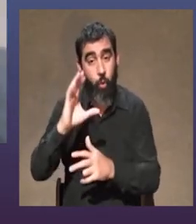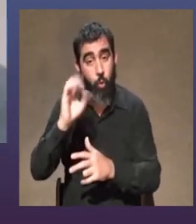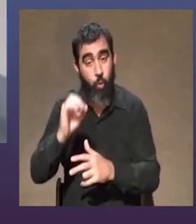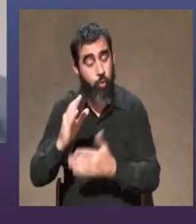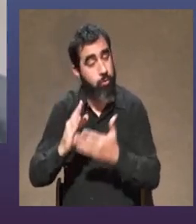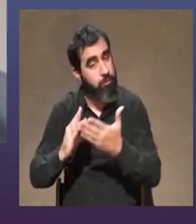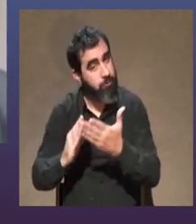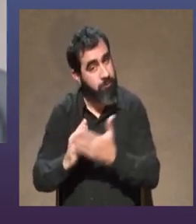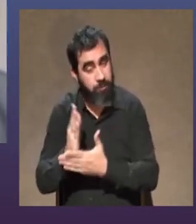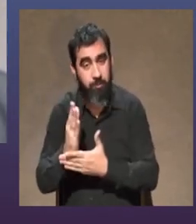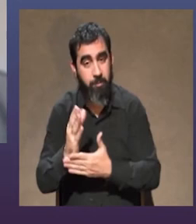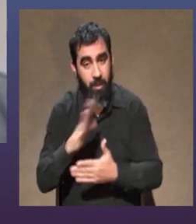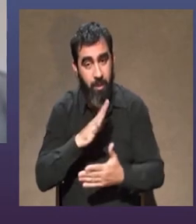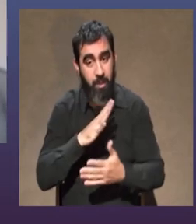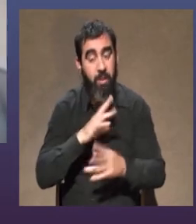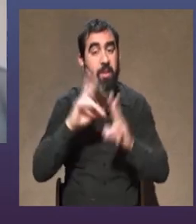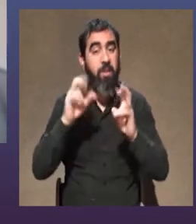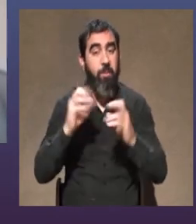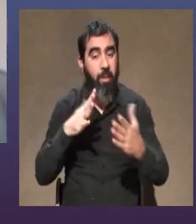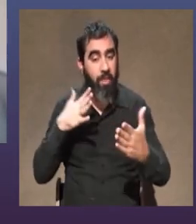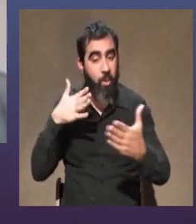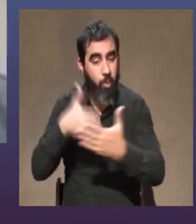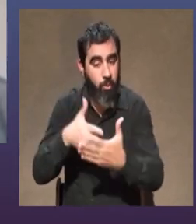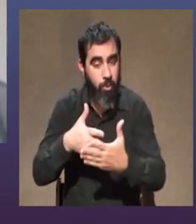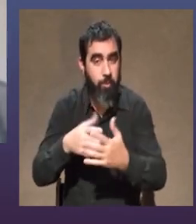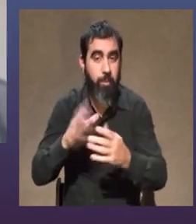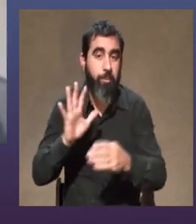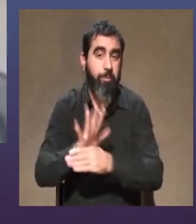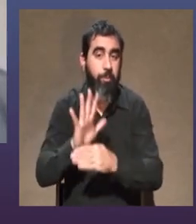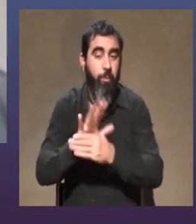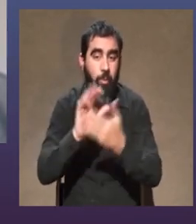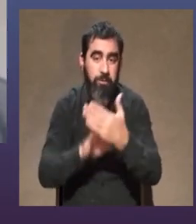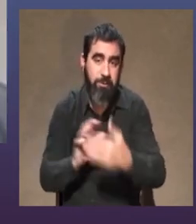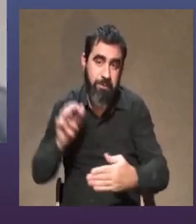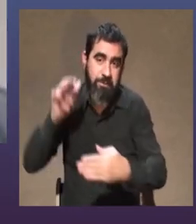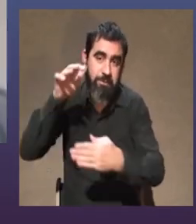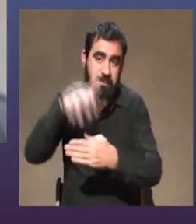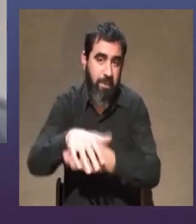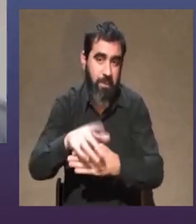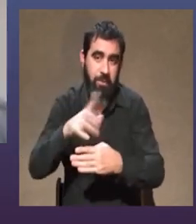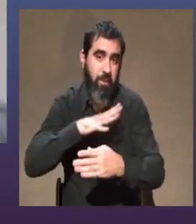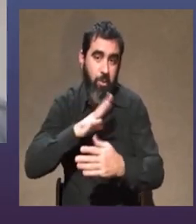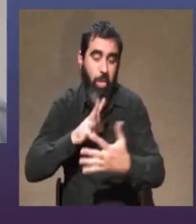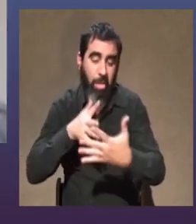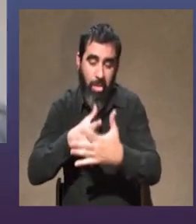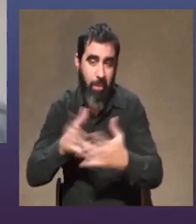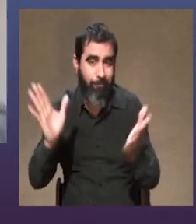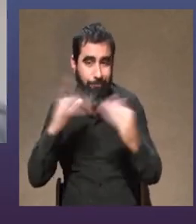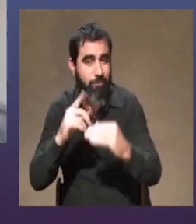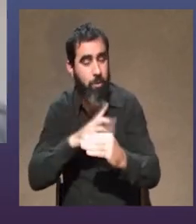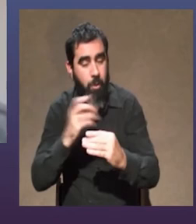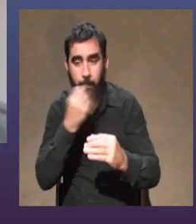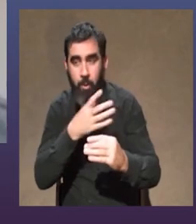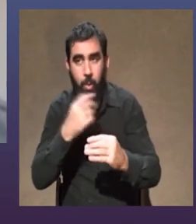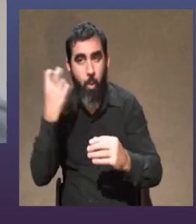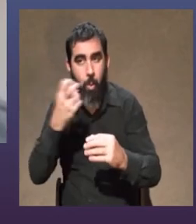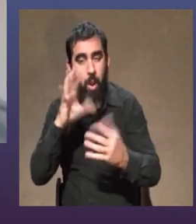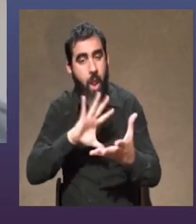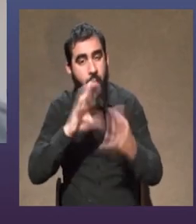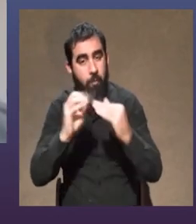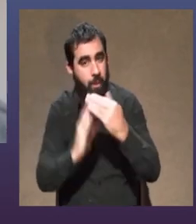como en usar el obstáculo más como trampolín que como vaya en ese sentido sí